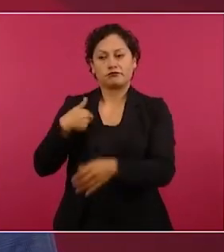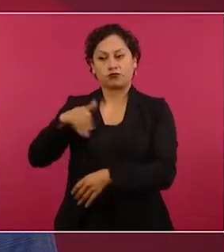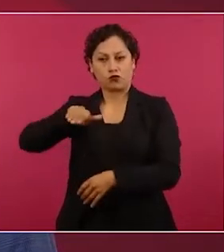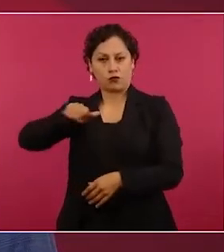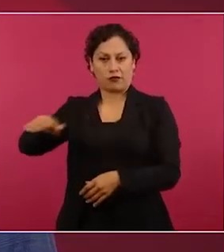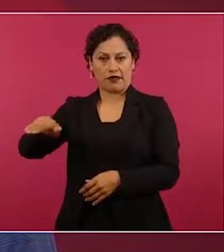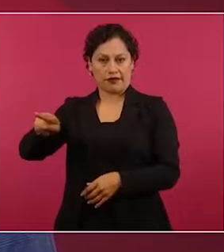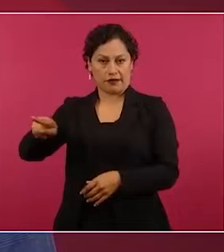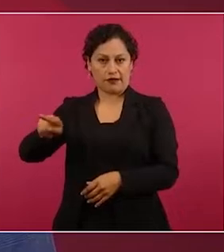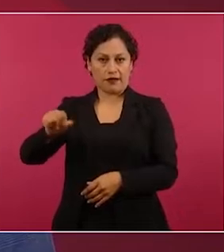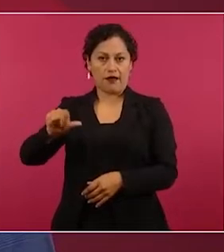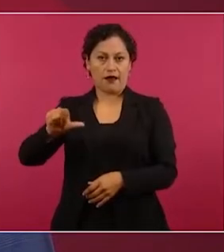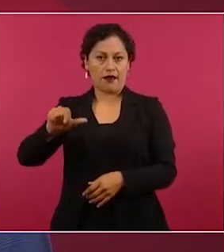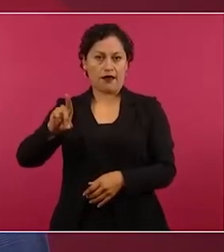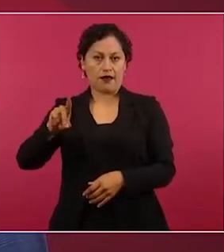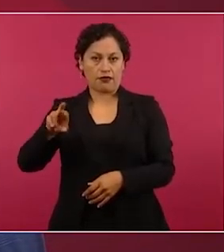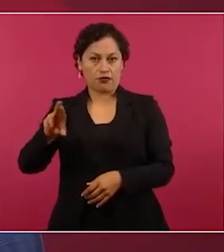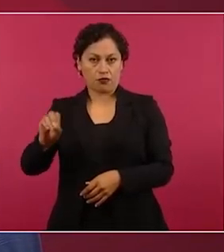compromiso